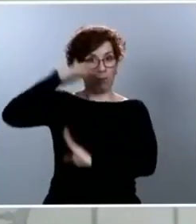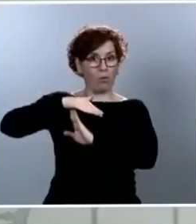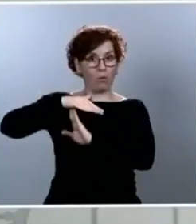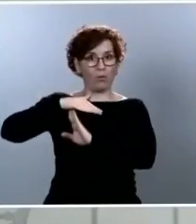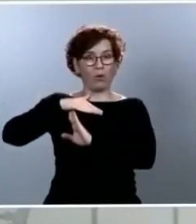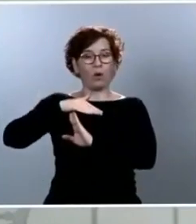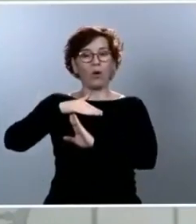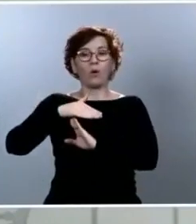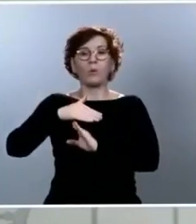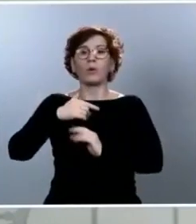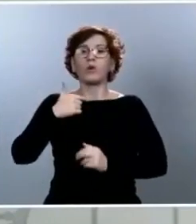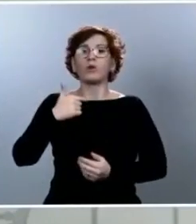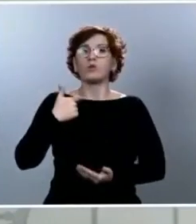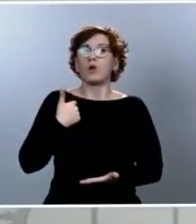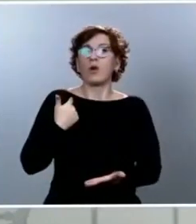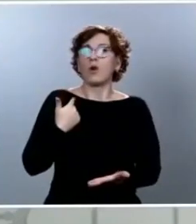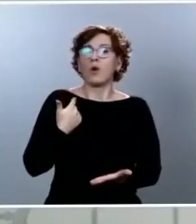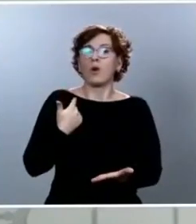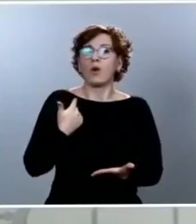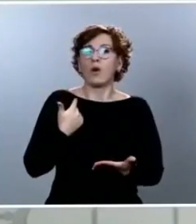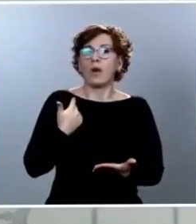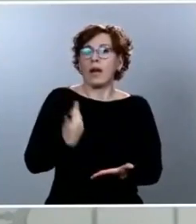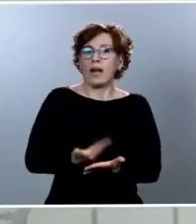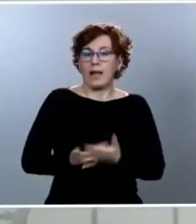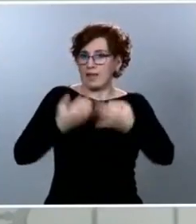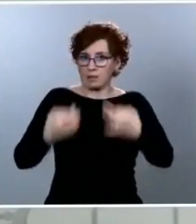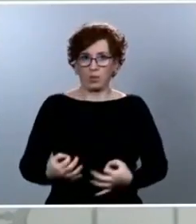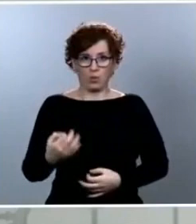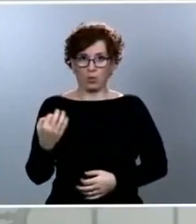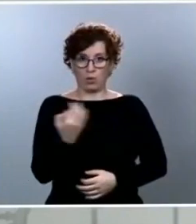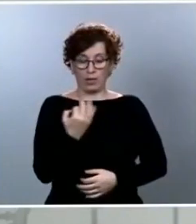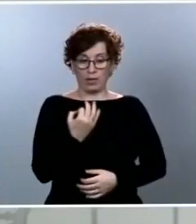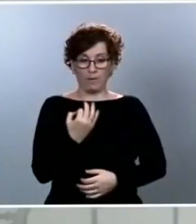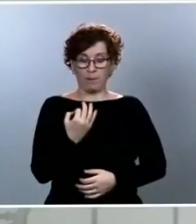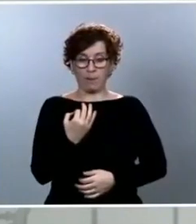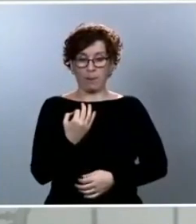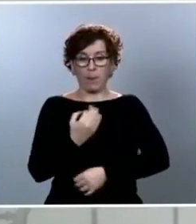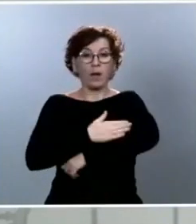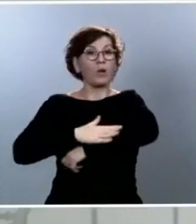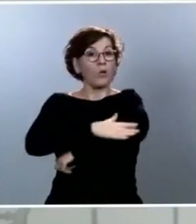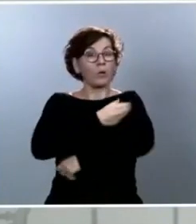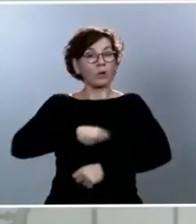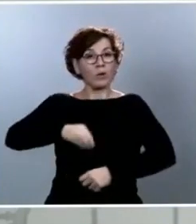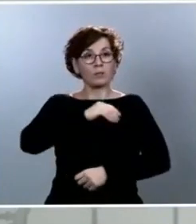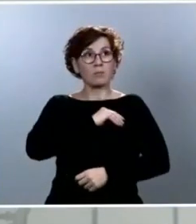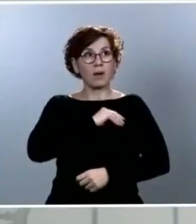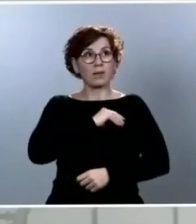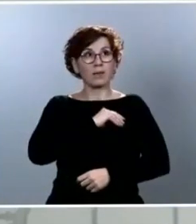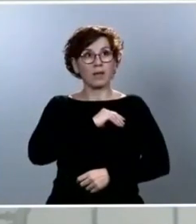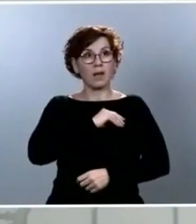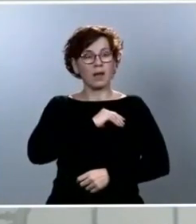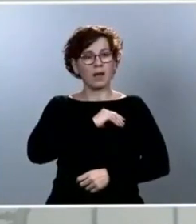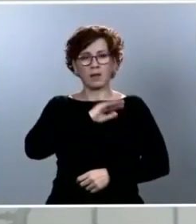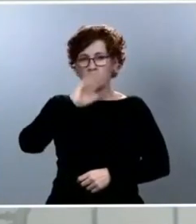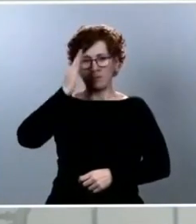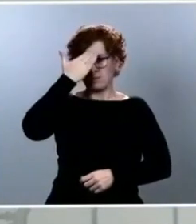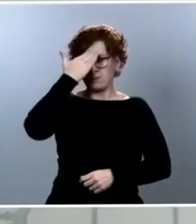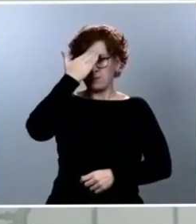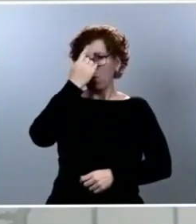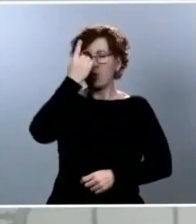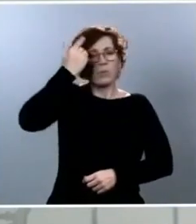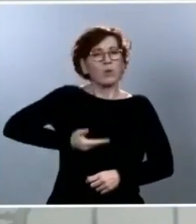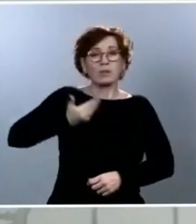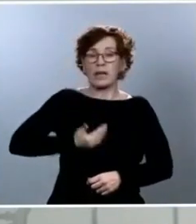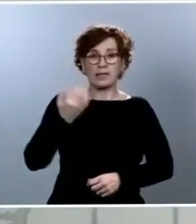todo caso, es que el Gobierno de España tiene una máxima, que he dicho desde el principio, y es que no vamos a dejar a nadie atrás. Que durante estas